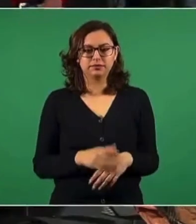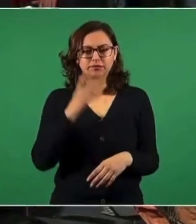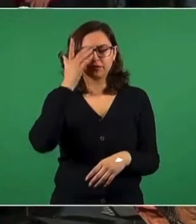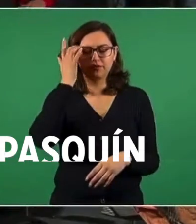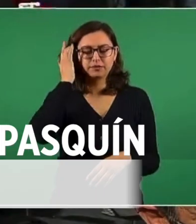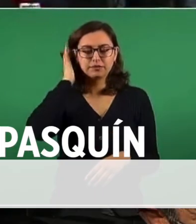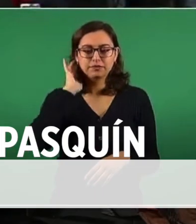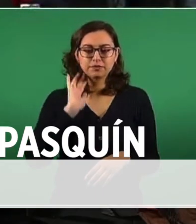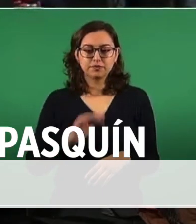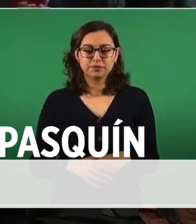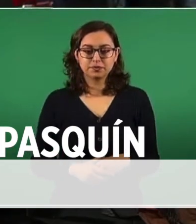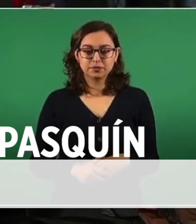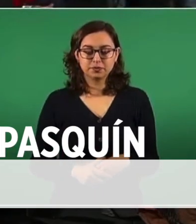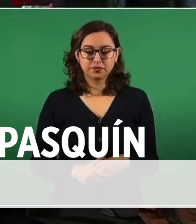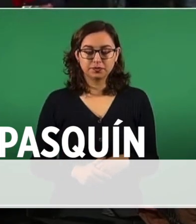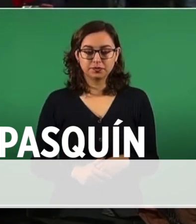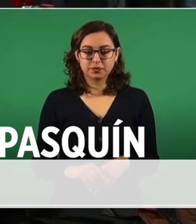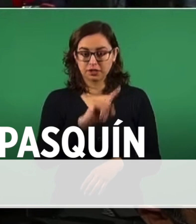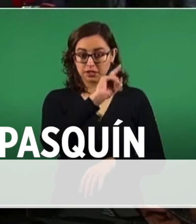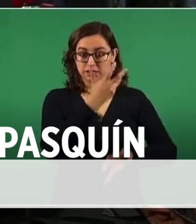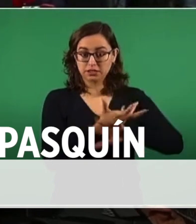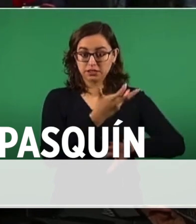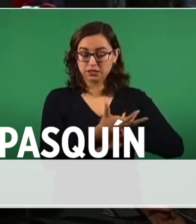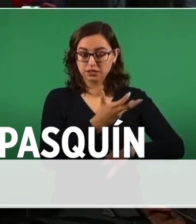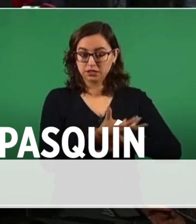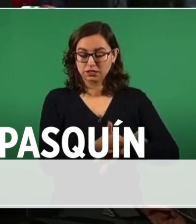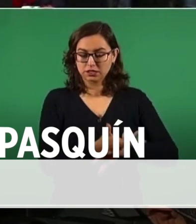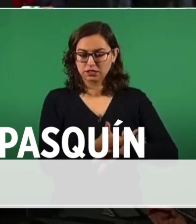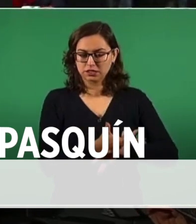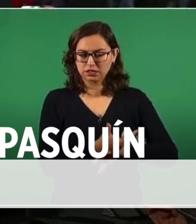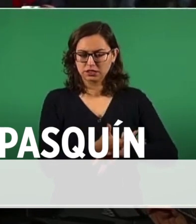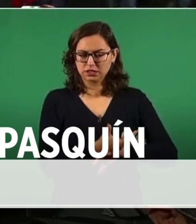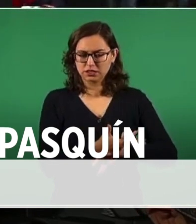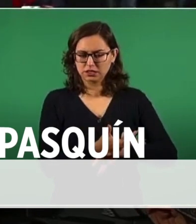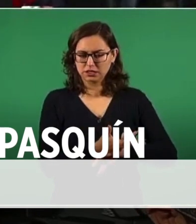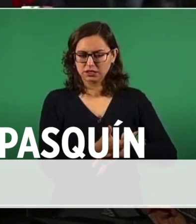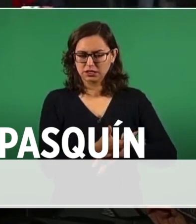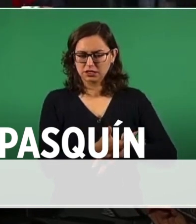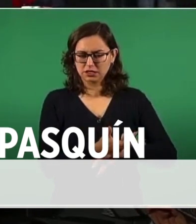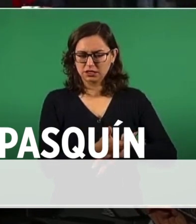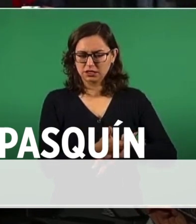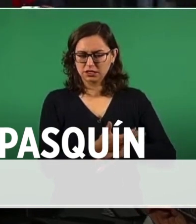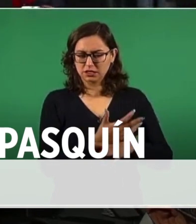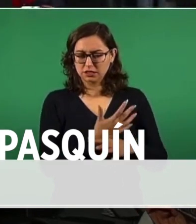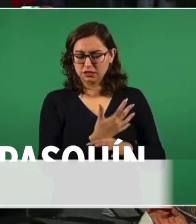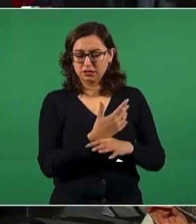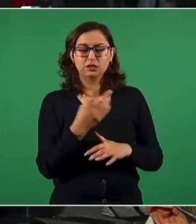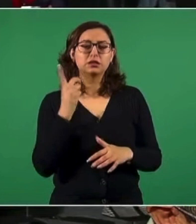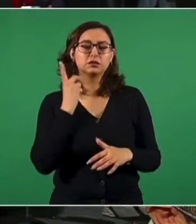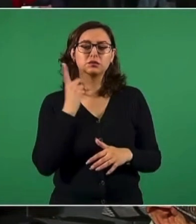Congresistas de los Estados Unidos señalan, le mandaron una carta al presidente Biden,